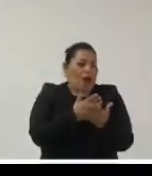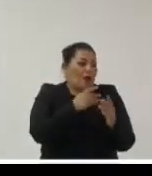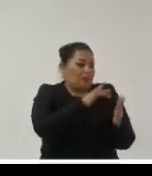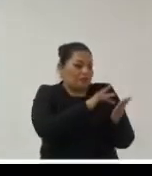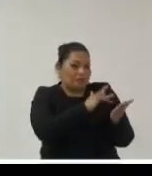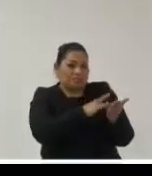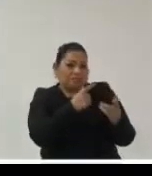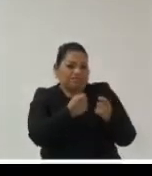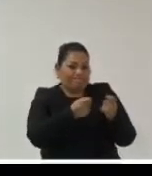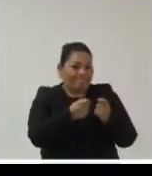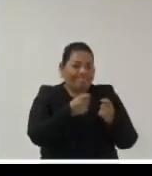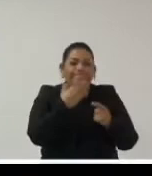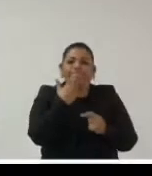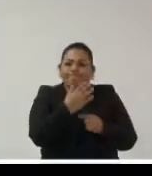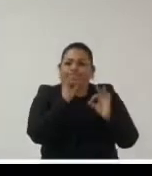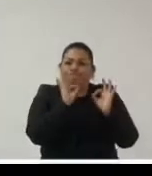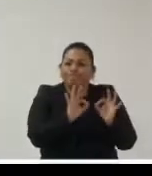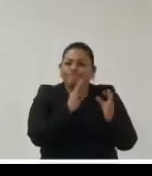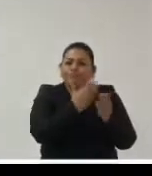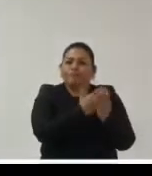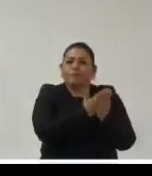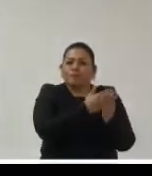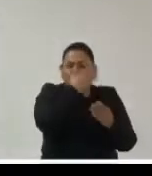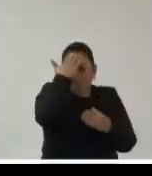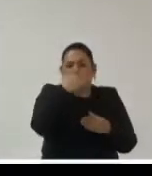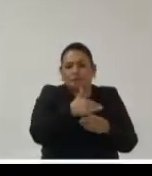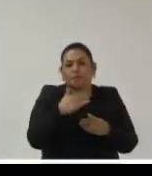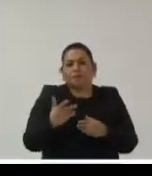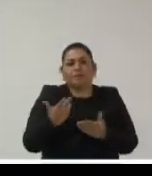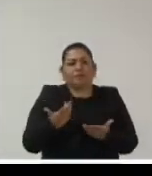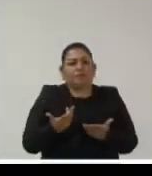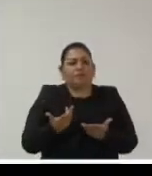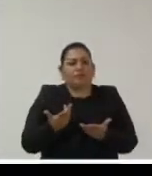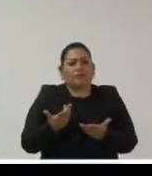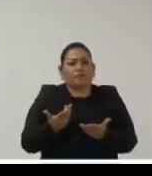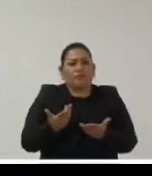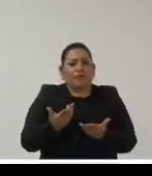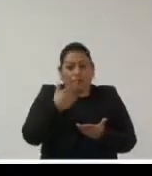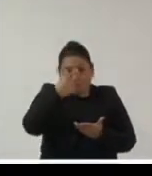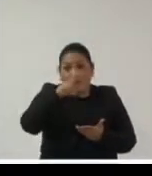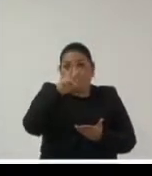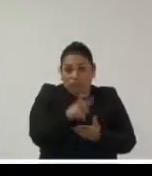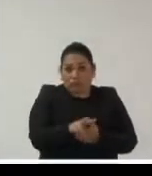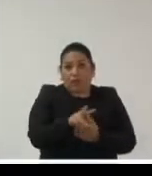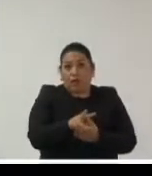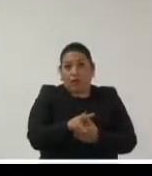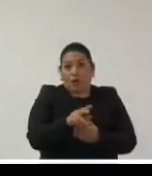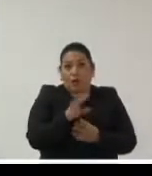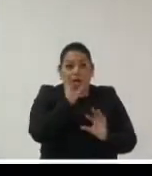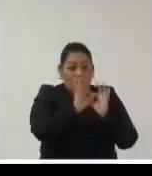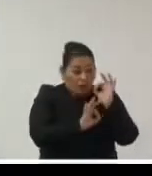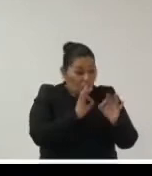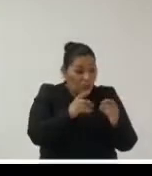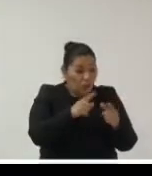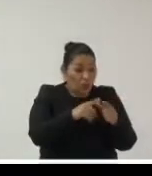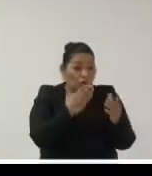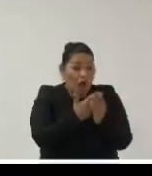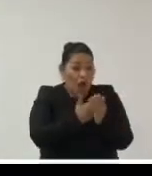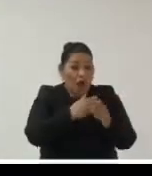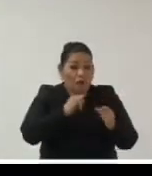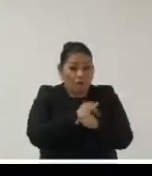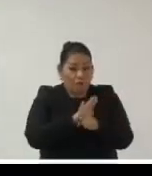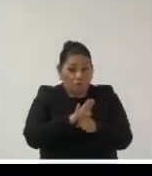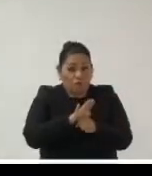gestionados con prácticas y principios archivísticos apropiados el control sobre esos activos de información